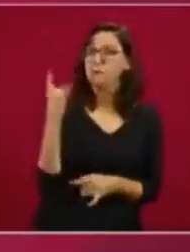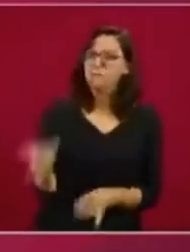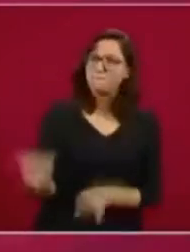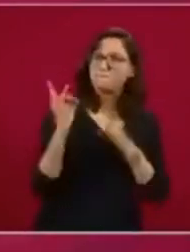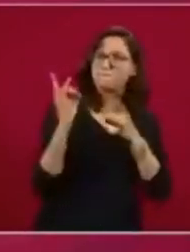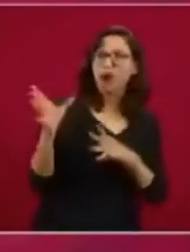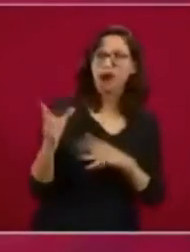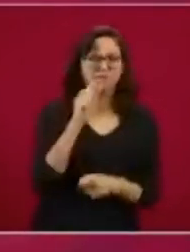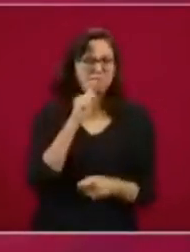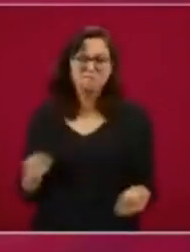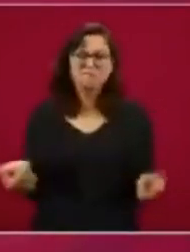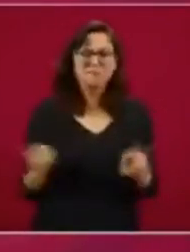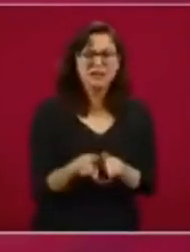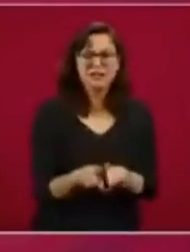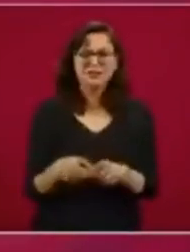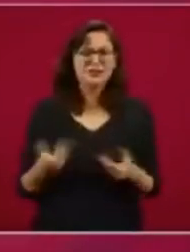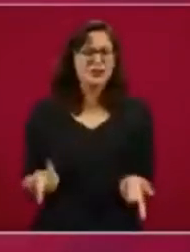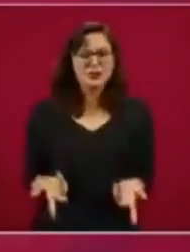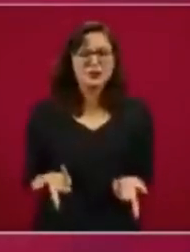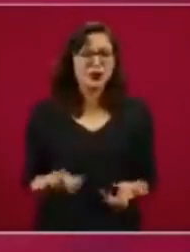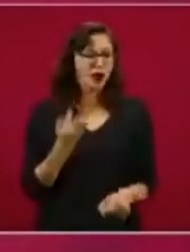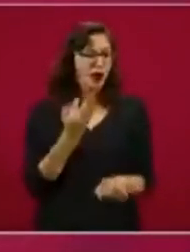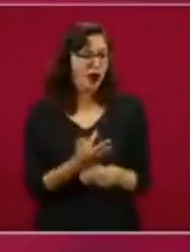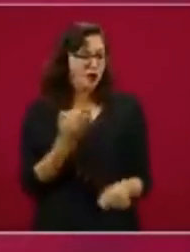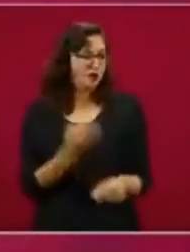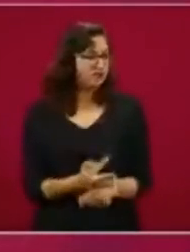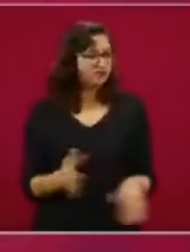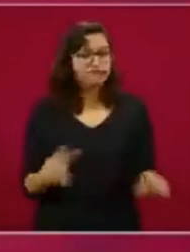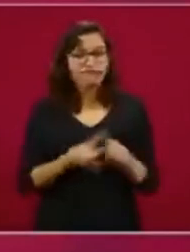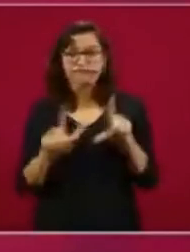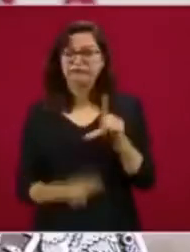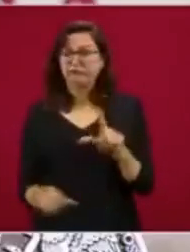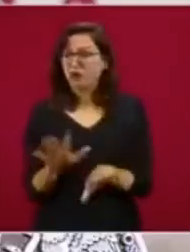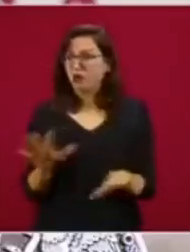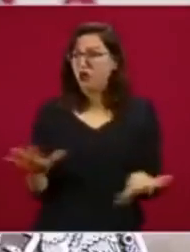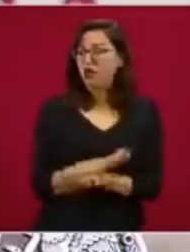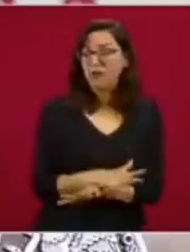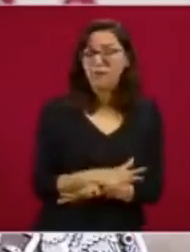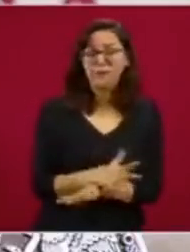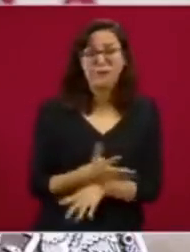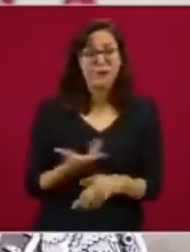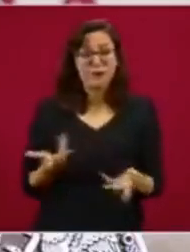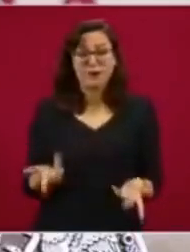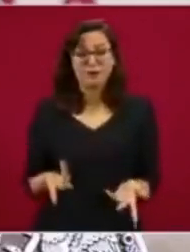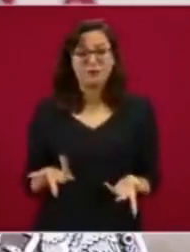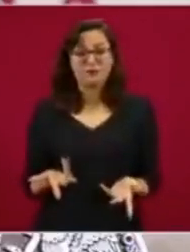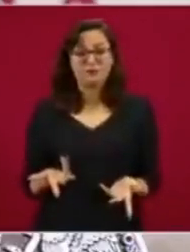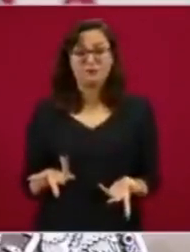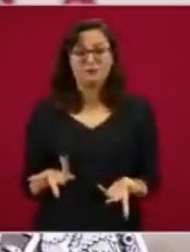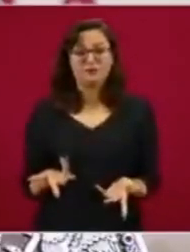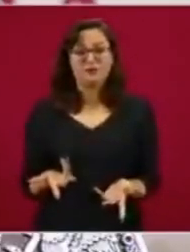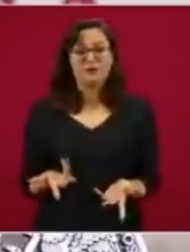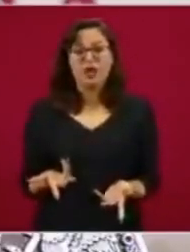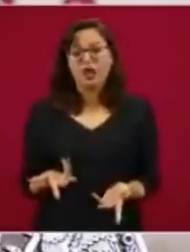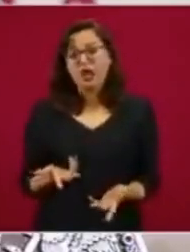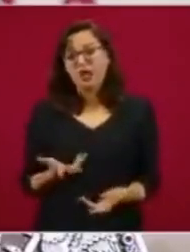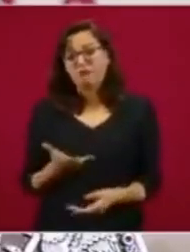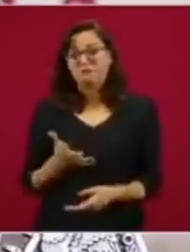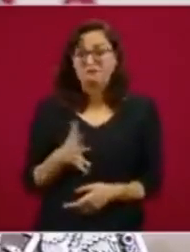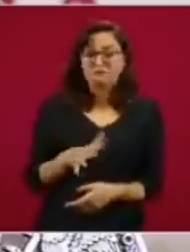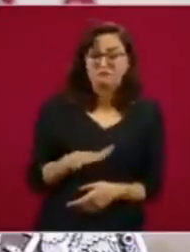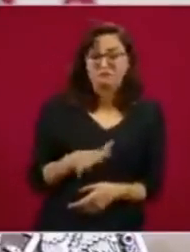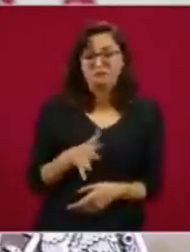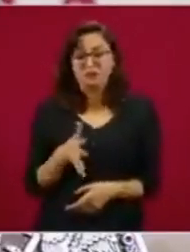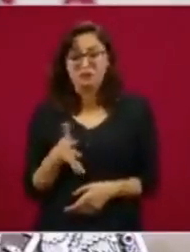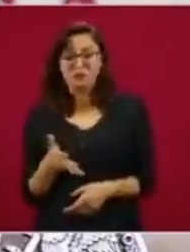Entonces, es una transformación, no es un día